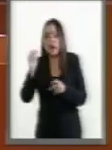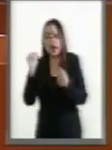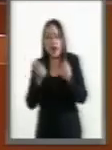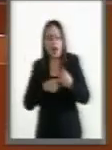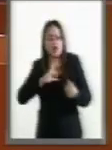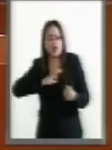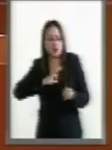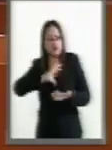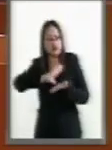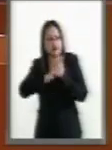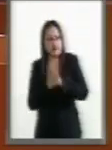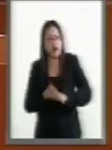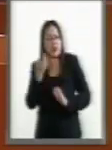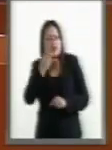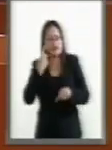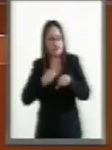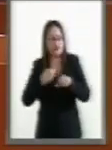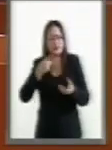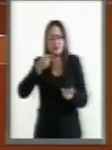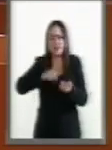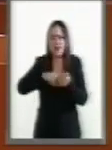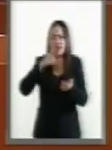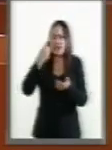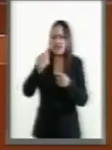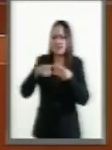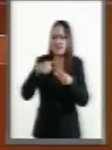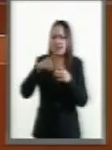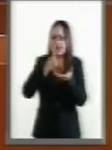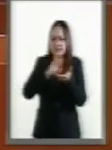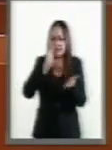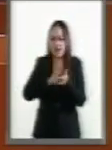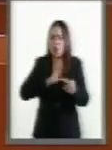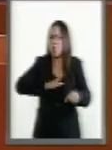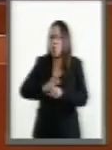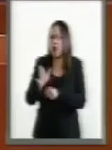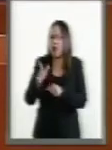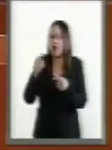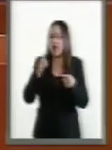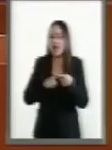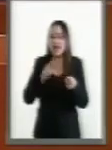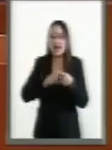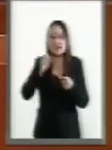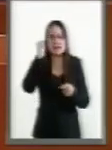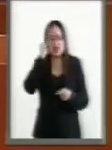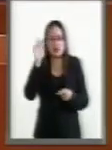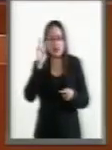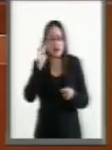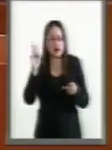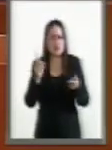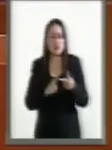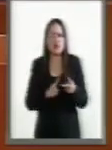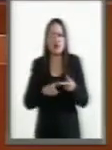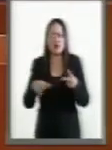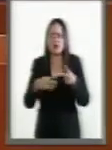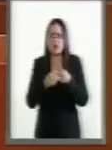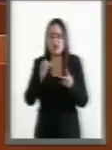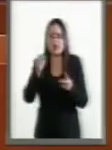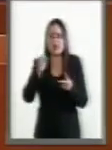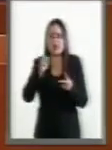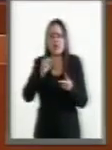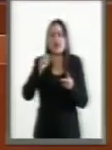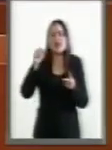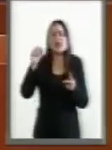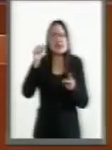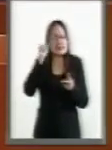Entre los diferentes tipos de discapacidades intelectuales se encuentra el síndrome de Down, el síndrome X